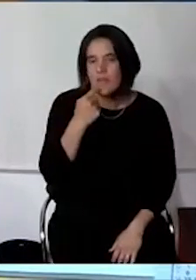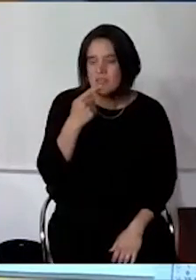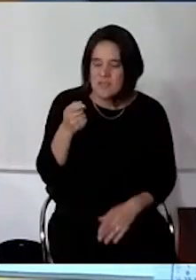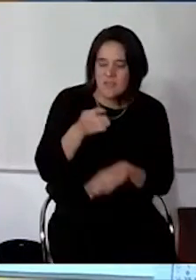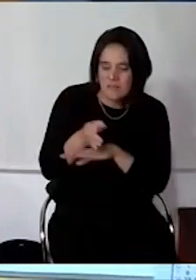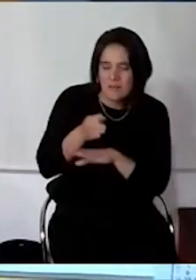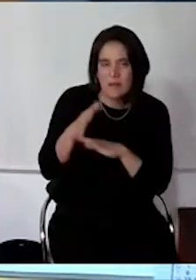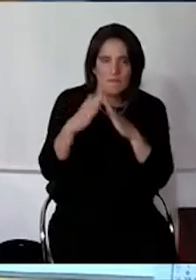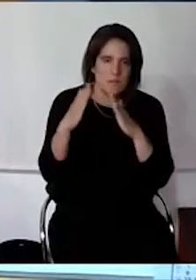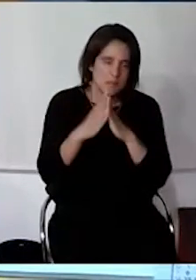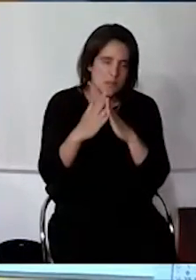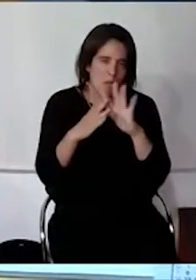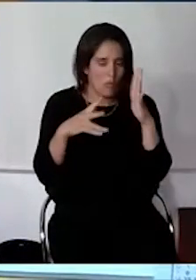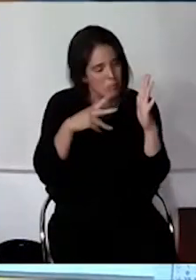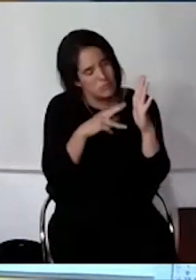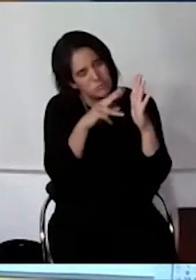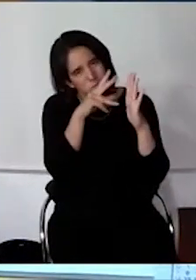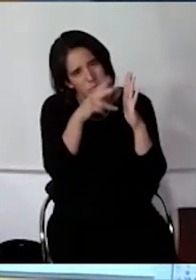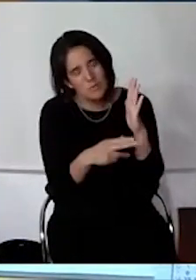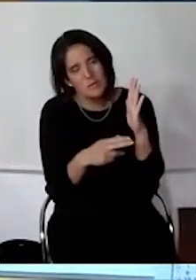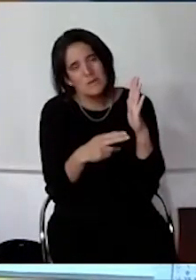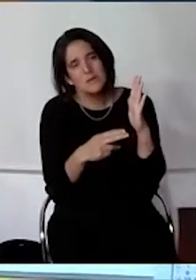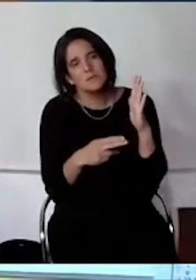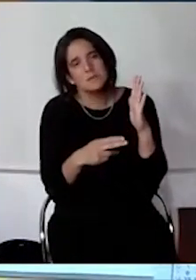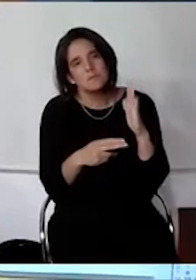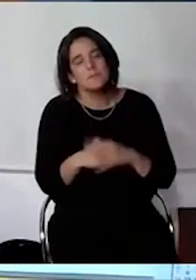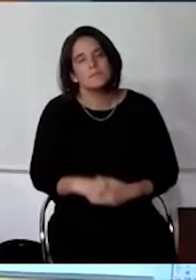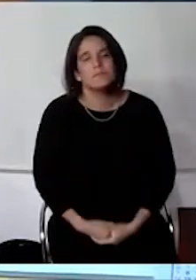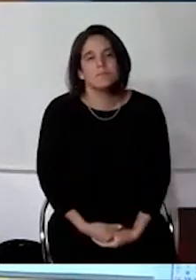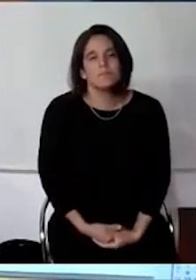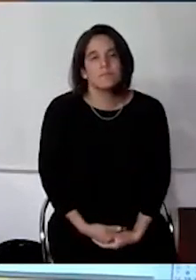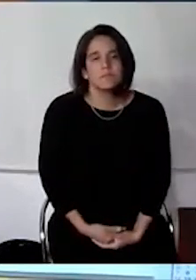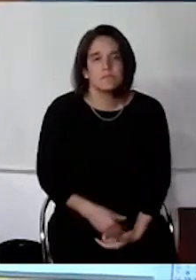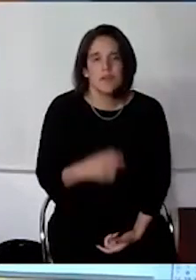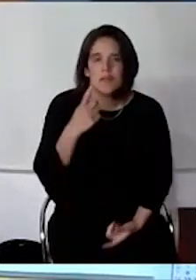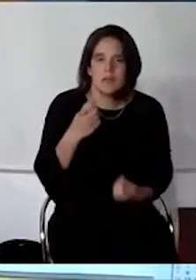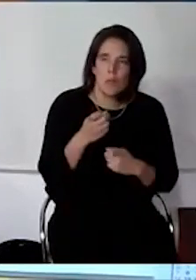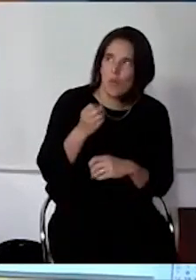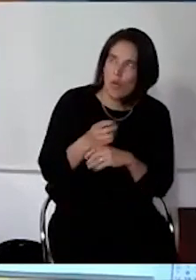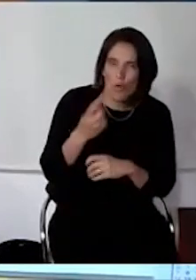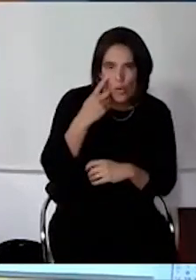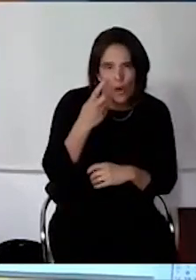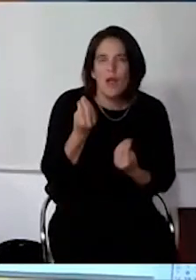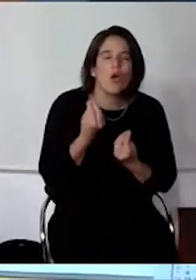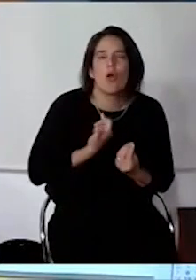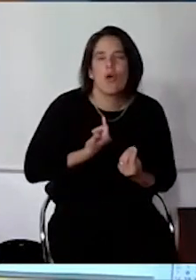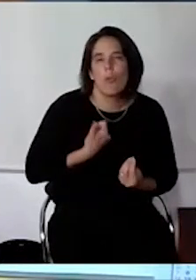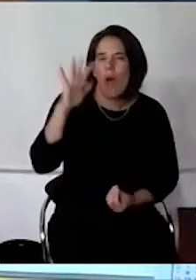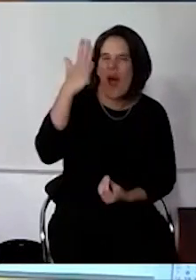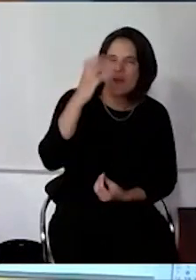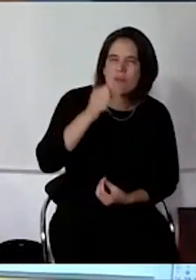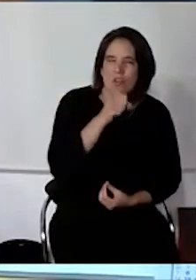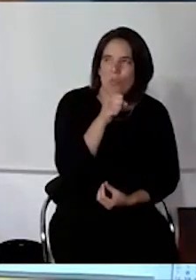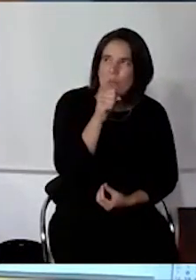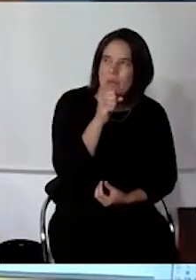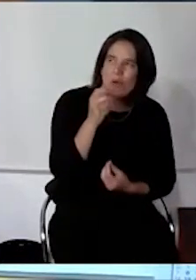ver, tener un asesoramiento de los árboles, los que están muy viejos, que hace